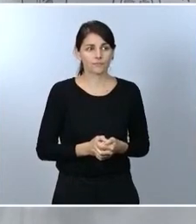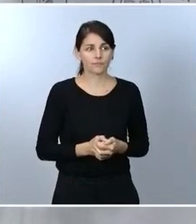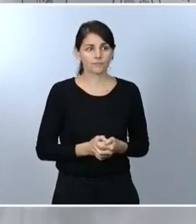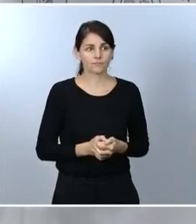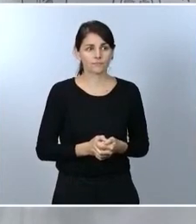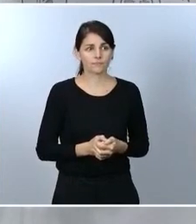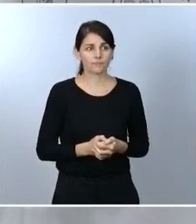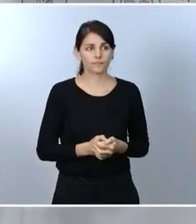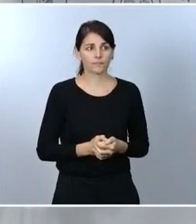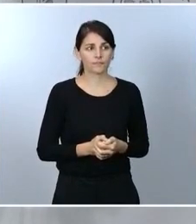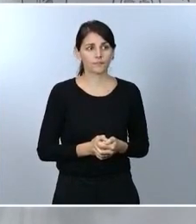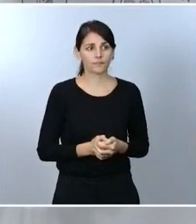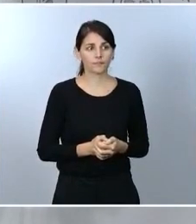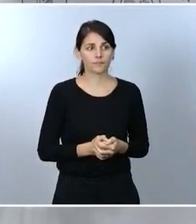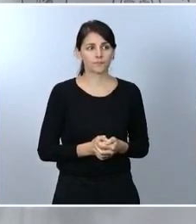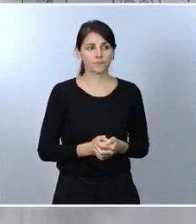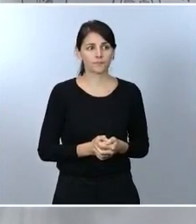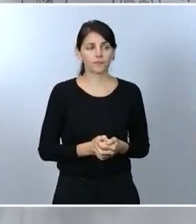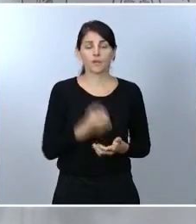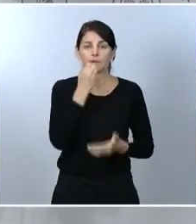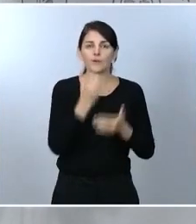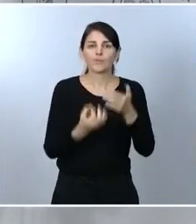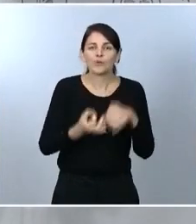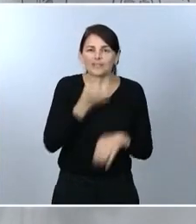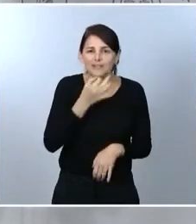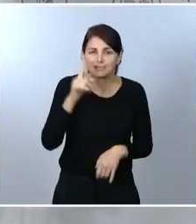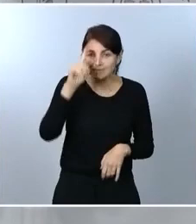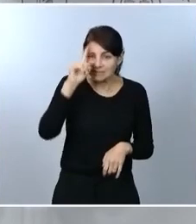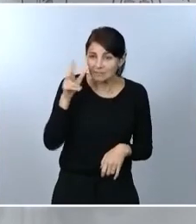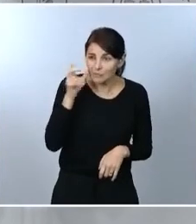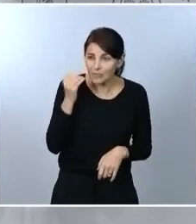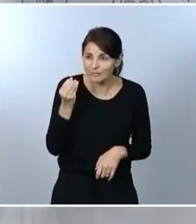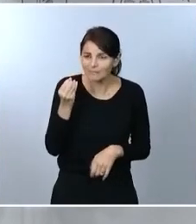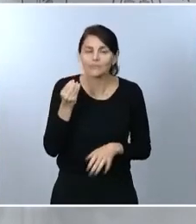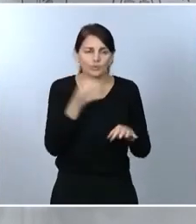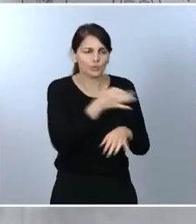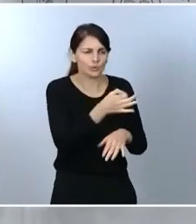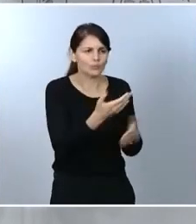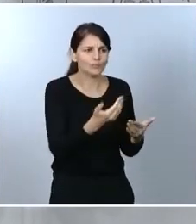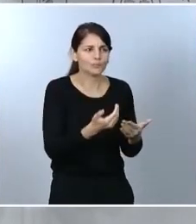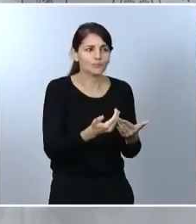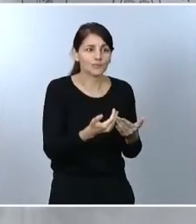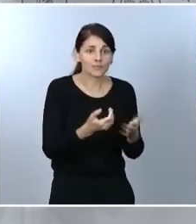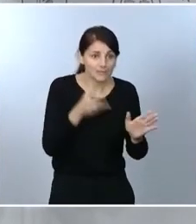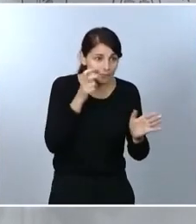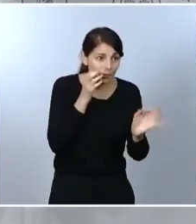Buenas tardes. No sé si se me oye. Perfectamente, sí. ¿Se me oye? Buenas tardes. Sí.